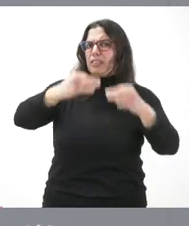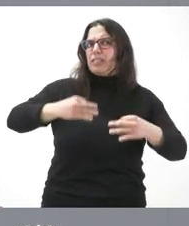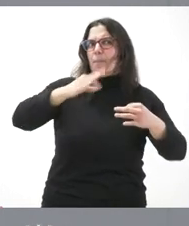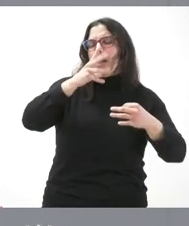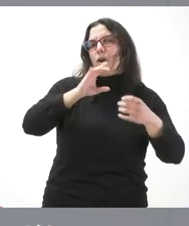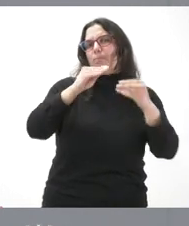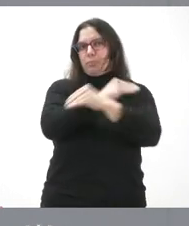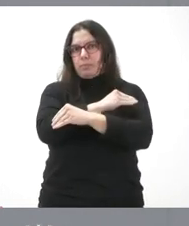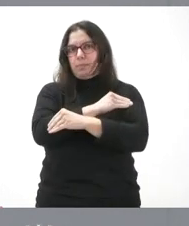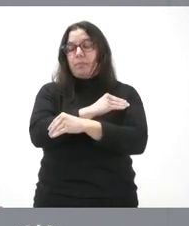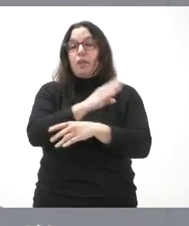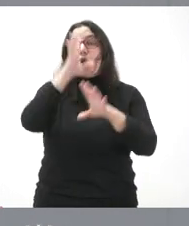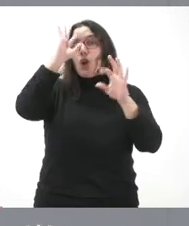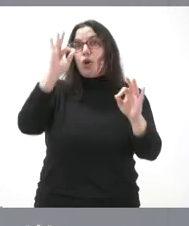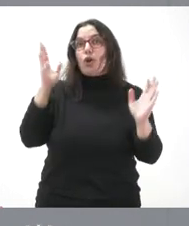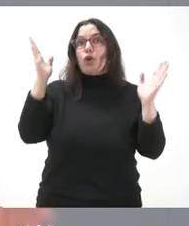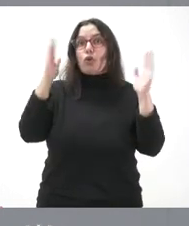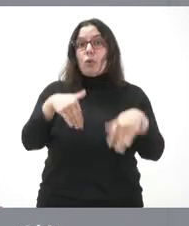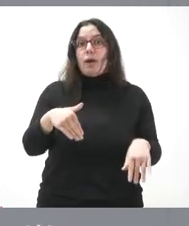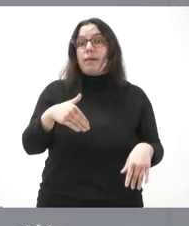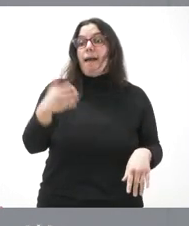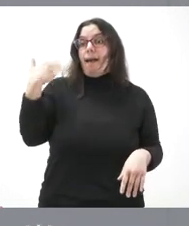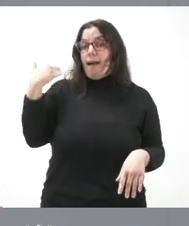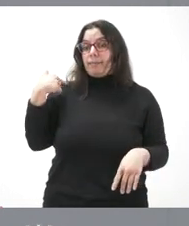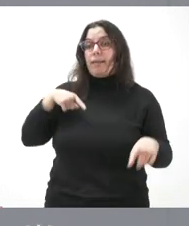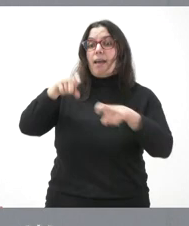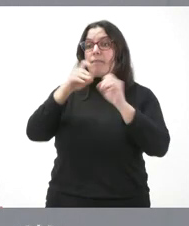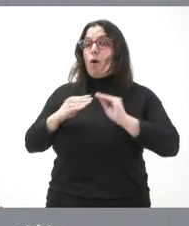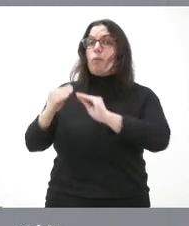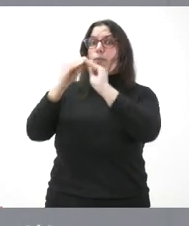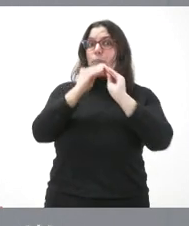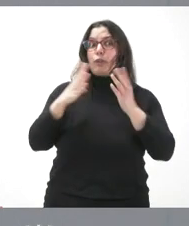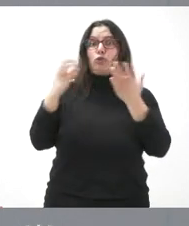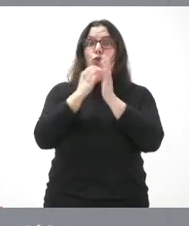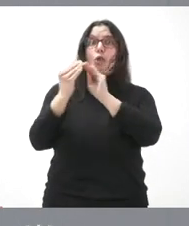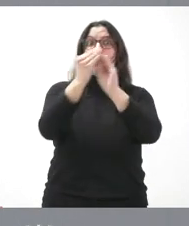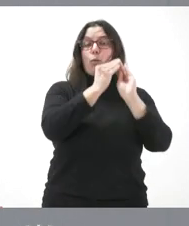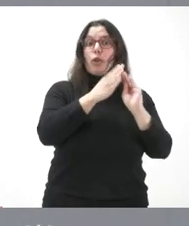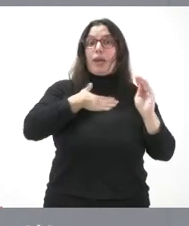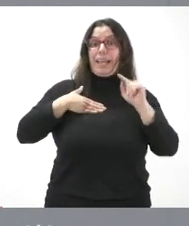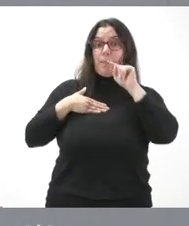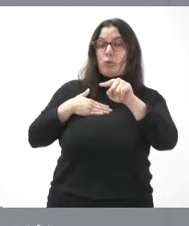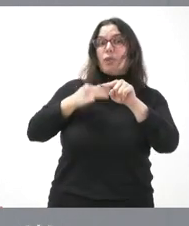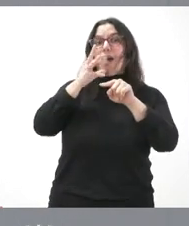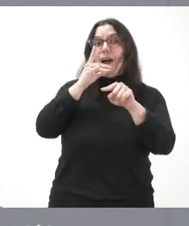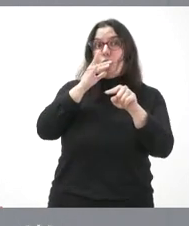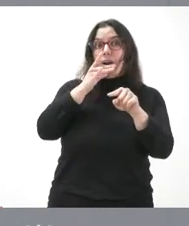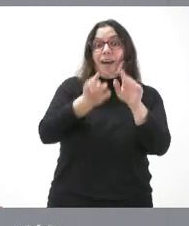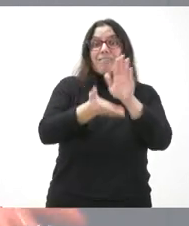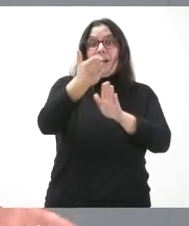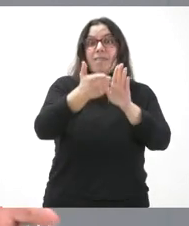lógico que si la BAU única era buena y estábamos todos de acuerdo, ahora que se va a poner en marcha y el Gobierno parece que se opone,